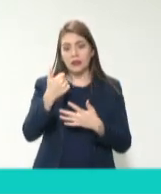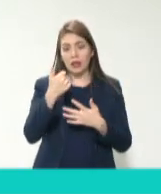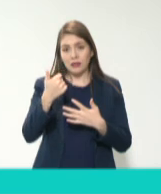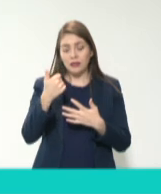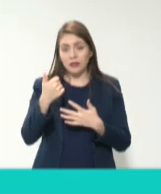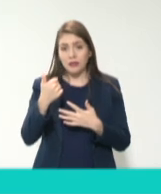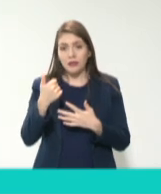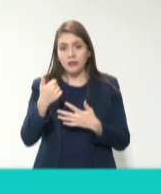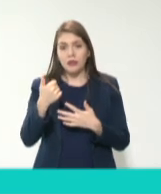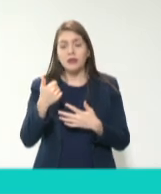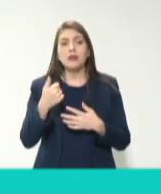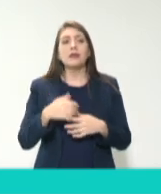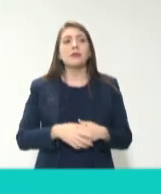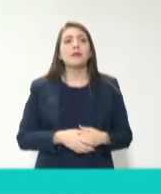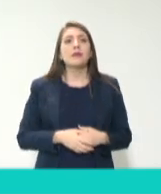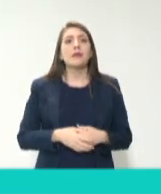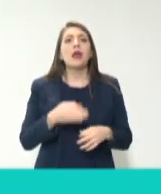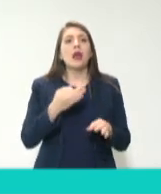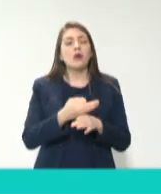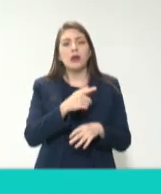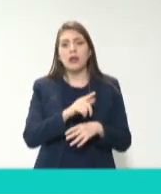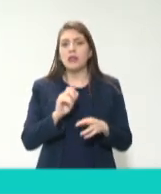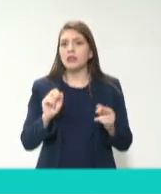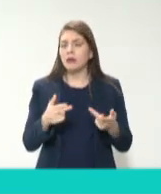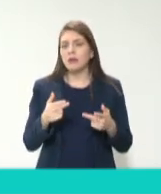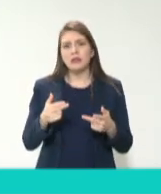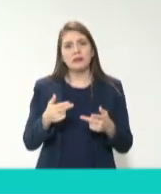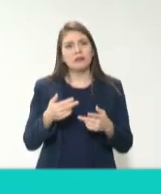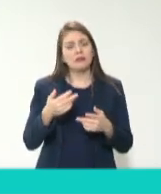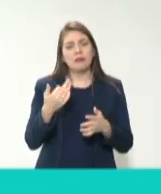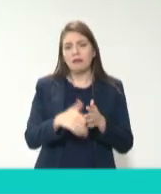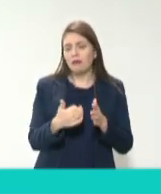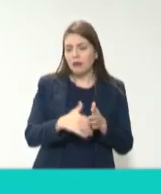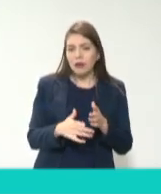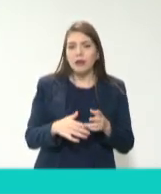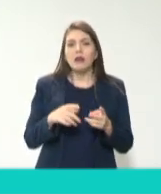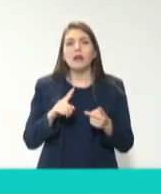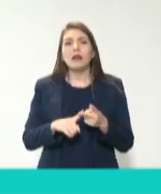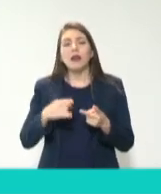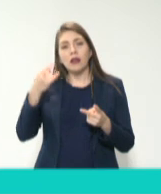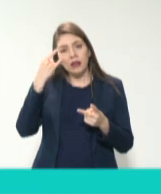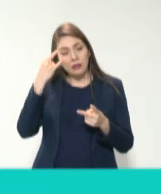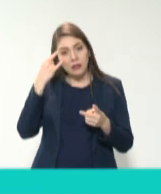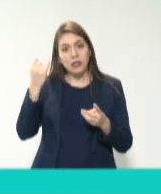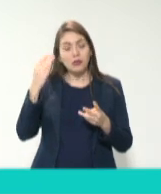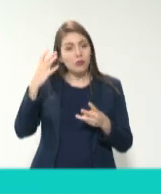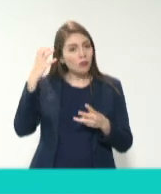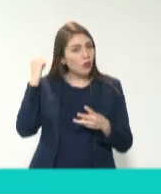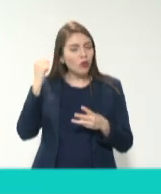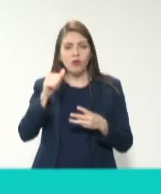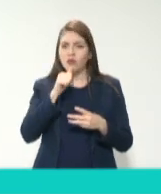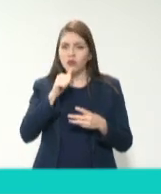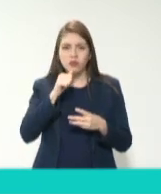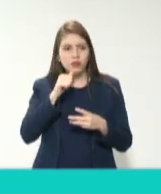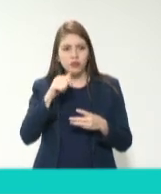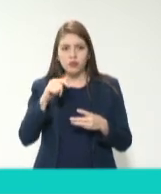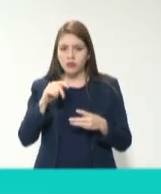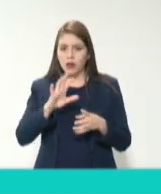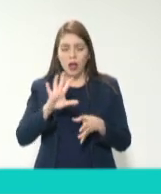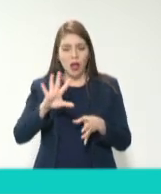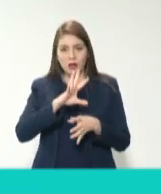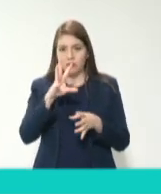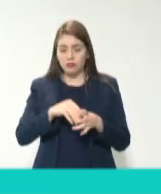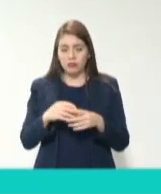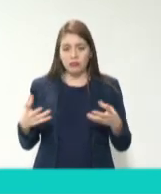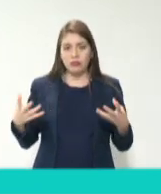ahorita, Chiapas, muy atrasados y en Campeche, la Ciudad de México y Morelos todavía no está completo por su reciente creación.